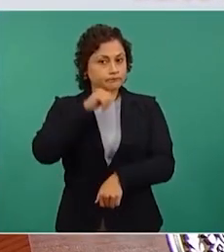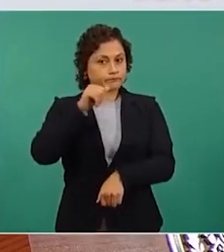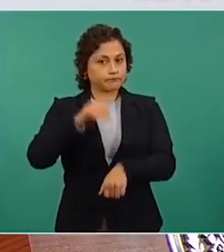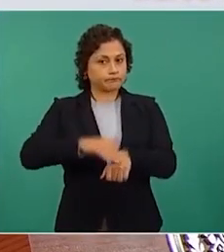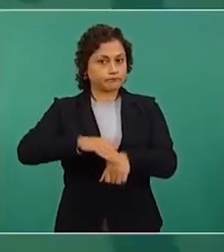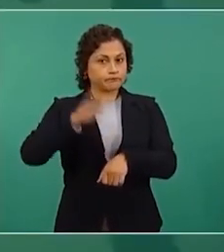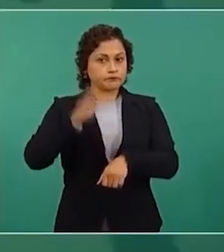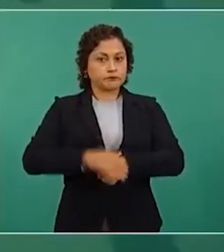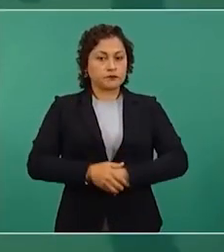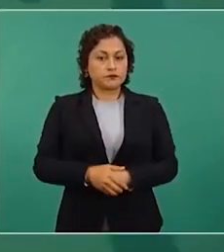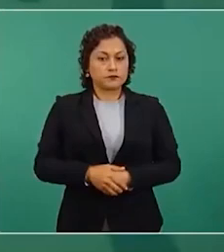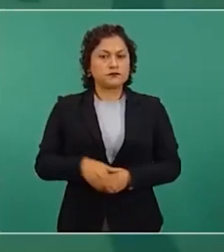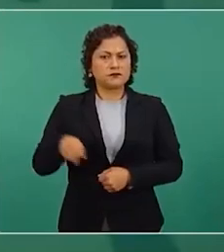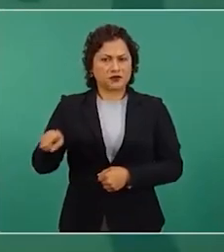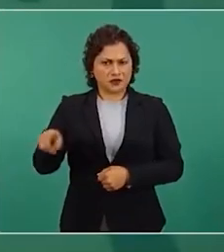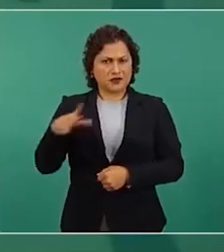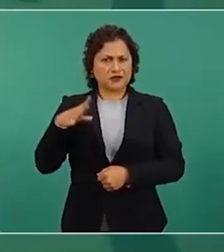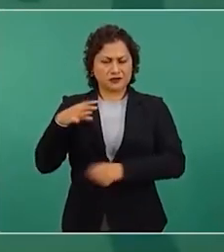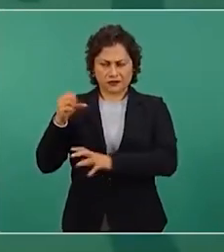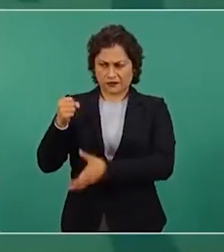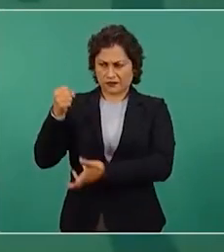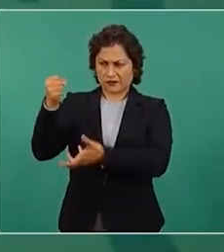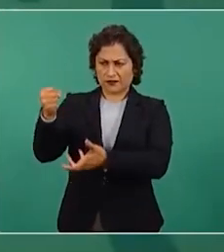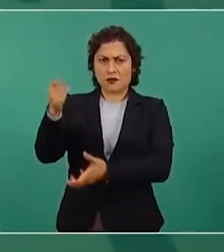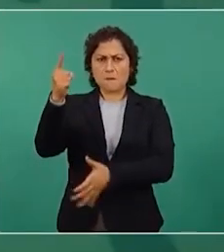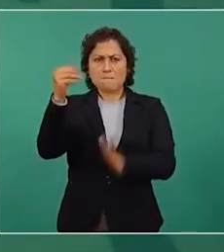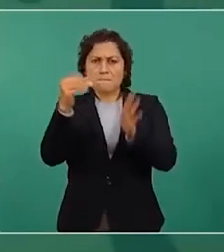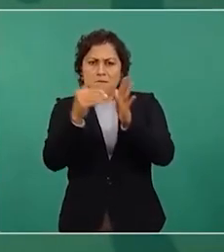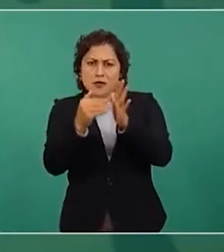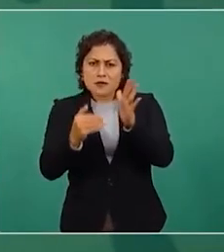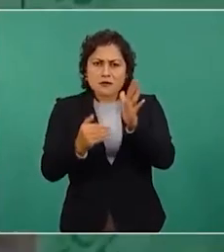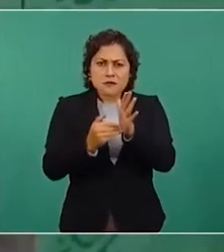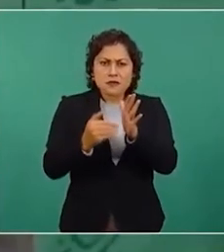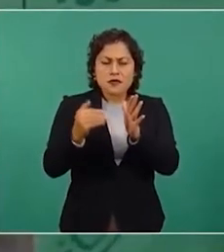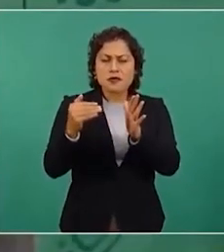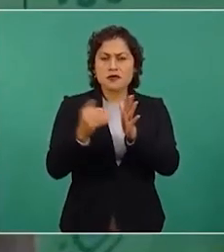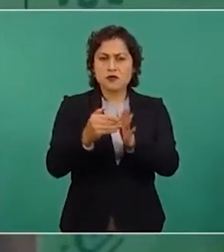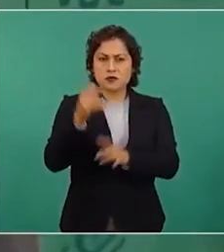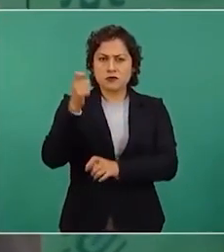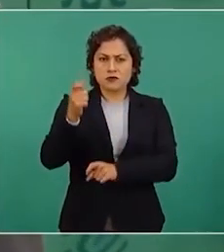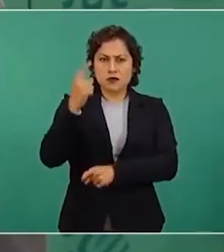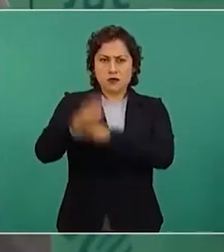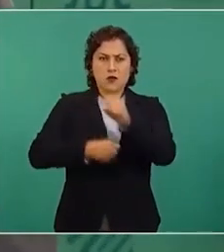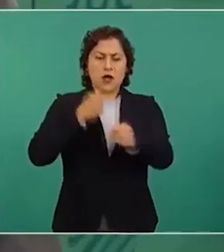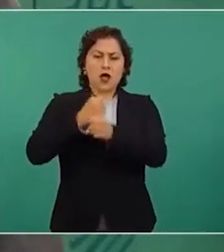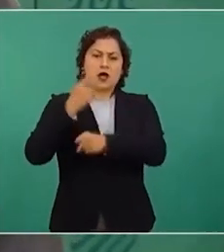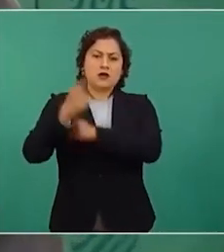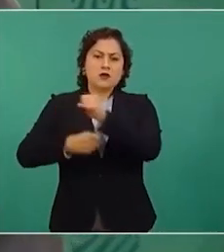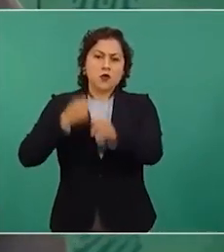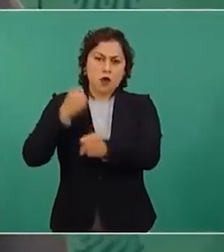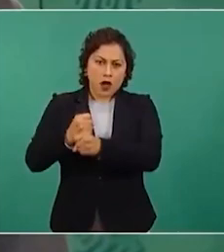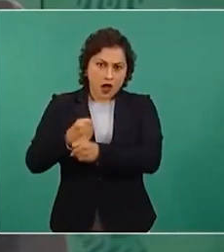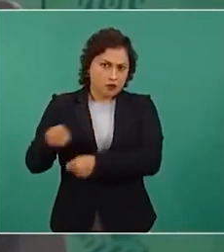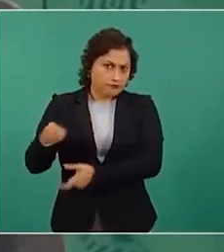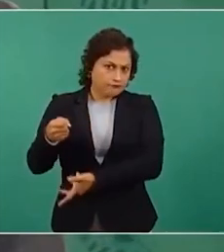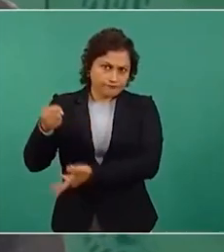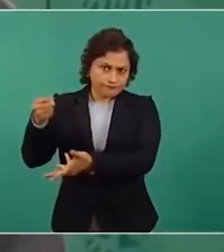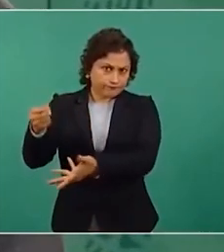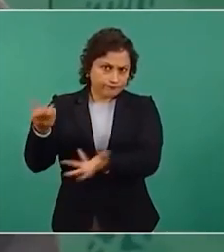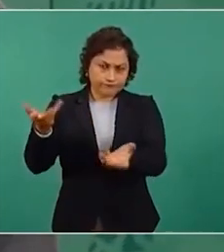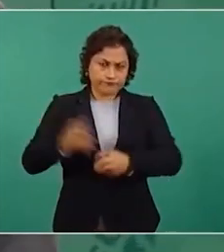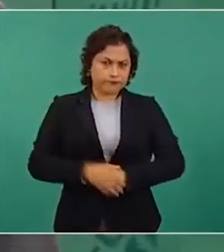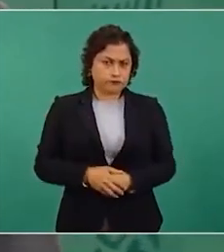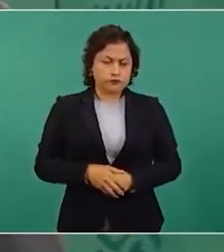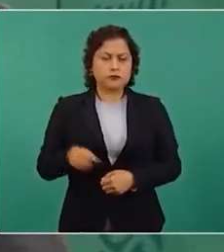tienen un presupuesto como de mil millones de pesos al año y no hicieron